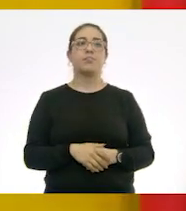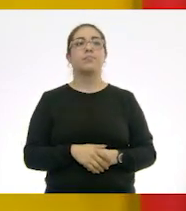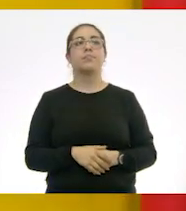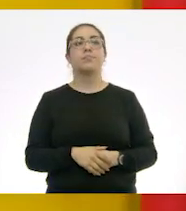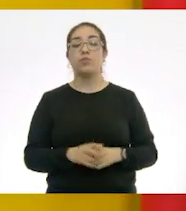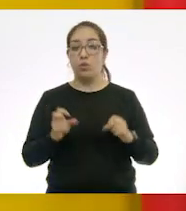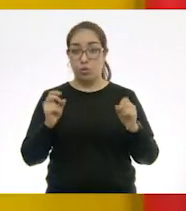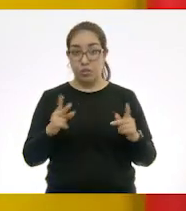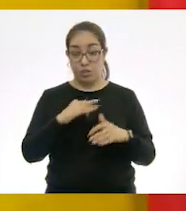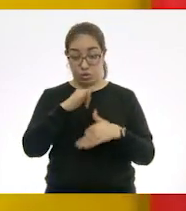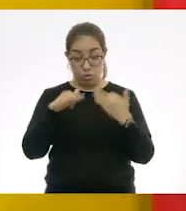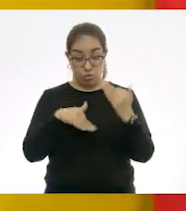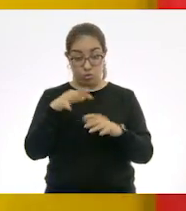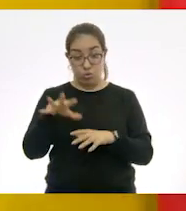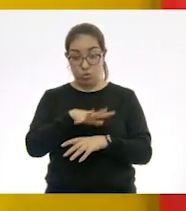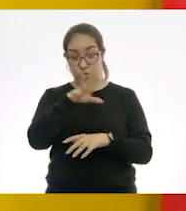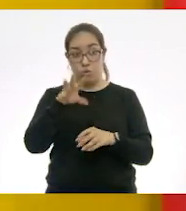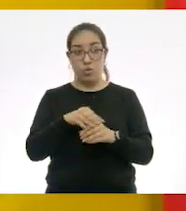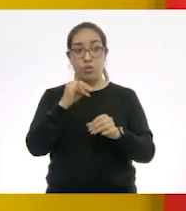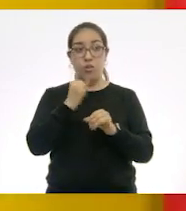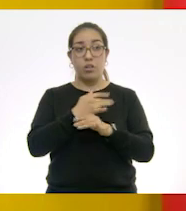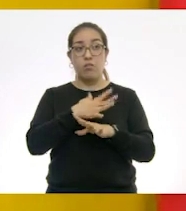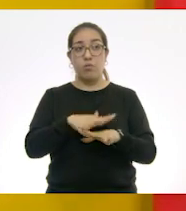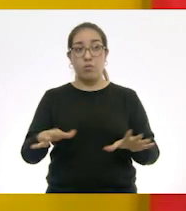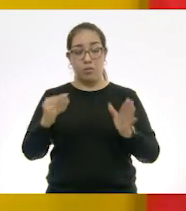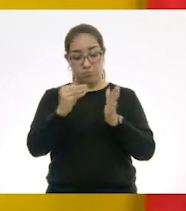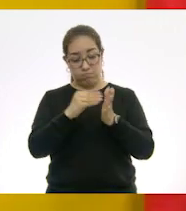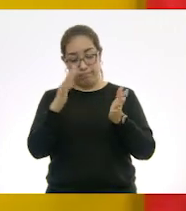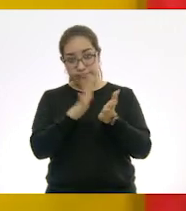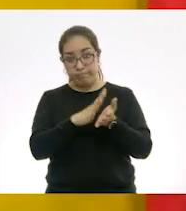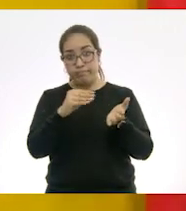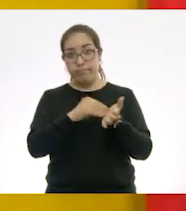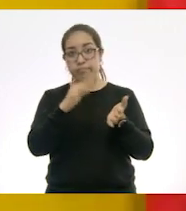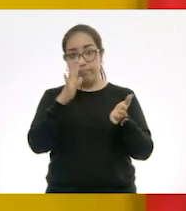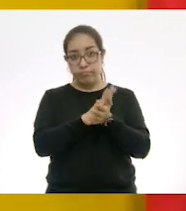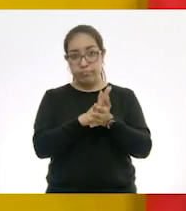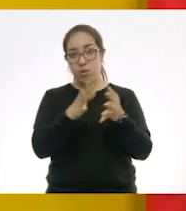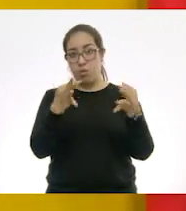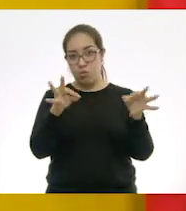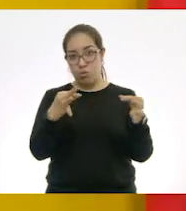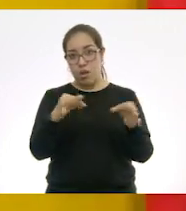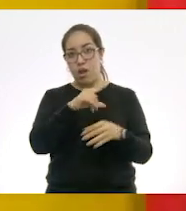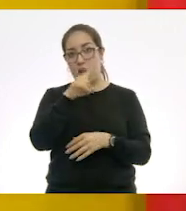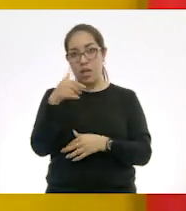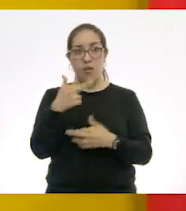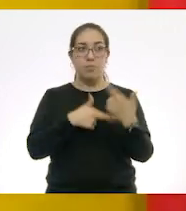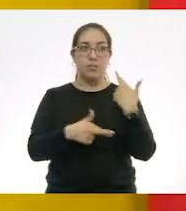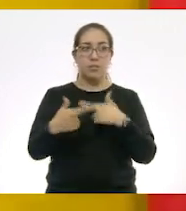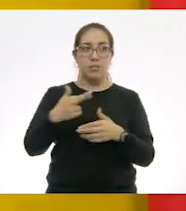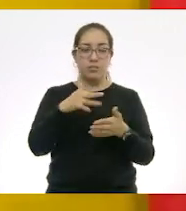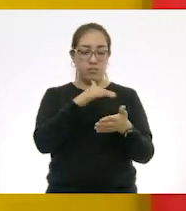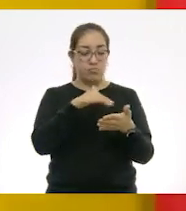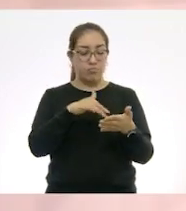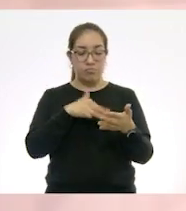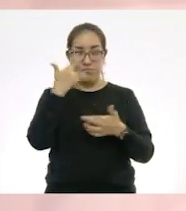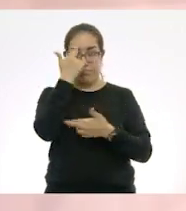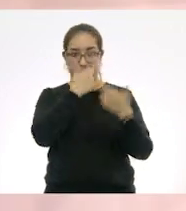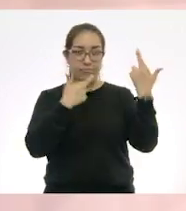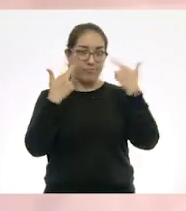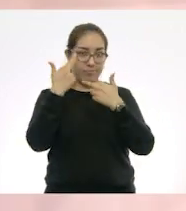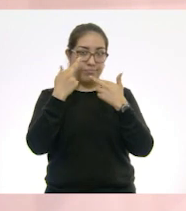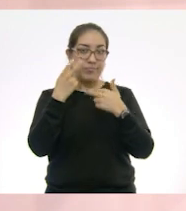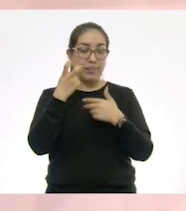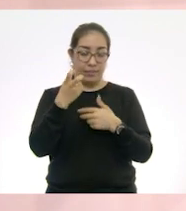tener toda esta información guardada en fichitas por si en algún momento tenemos que volver a ellas. Así es. Porque además van a ser como